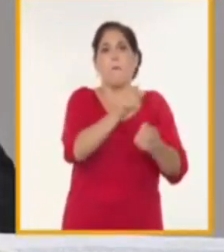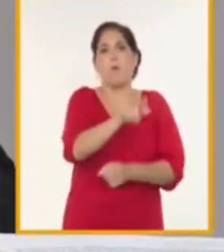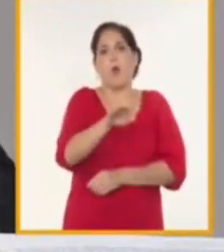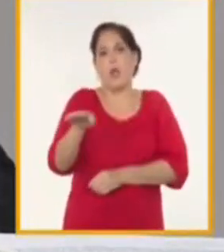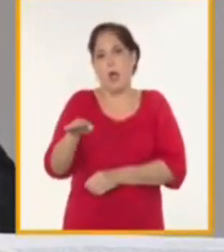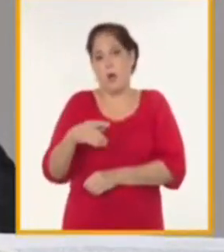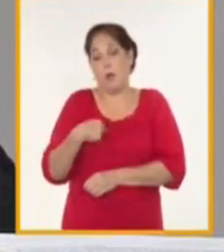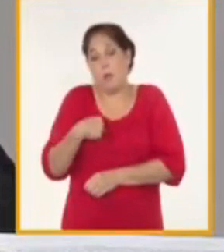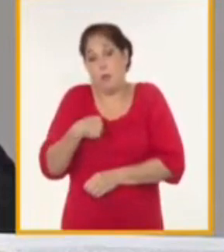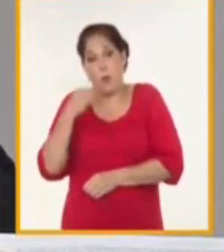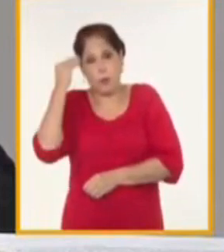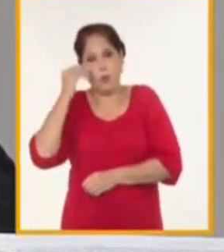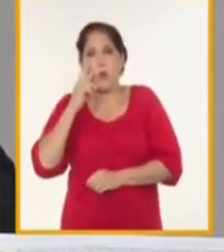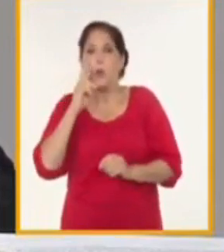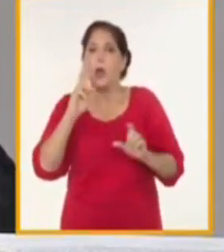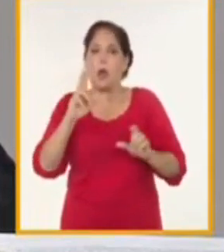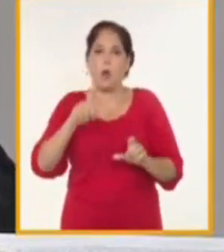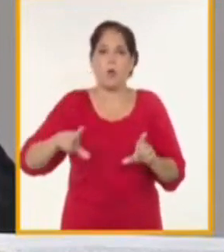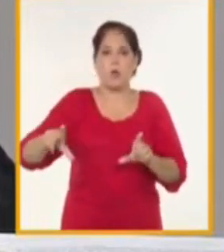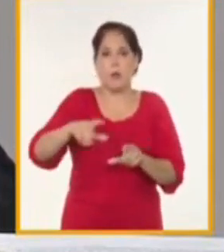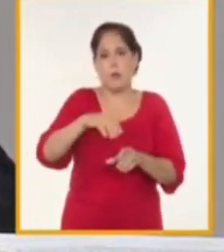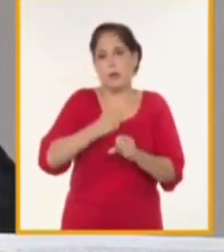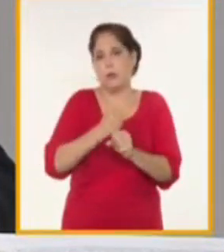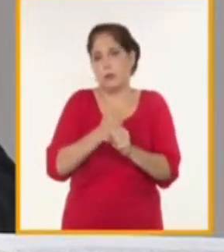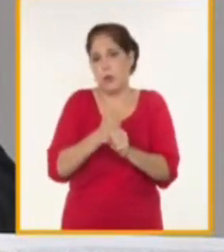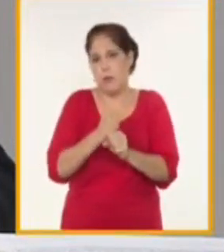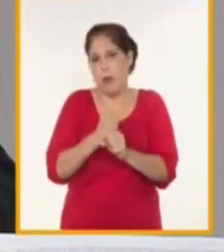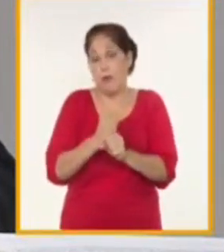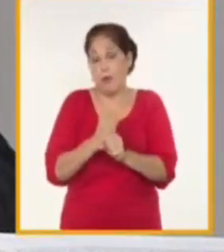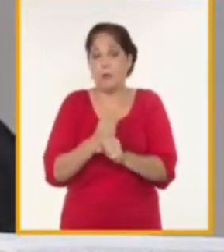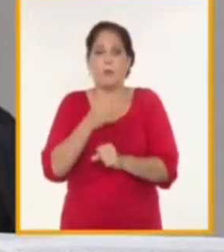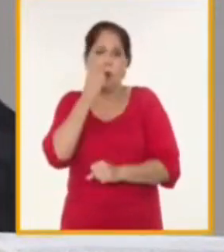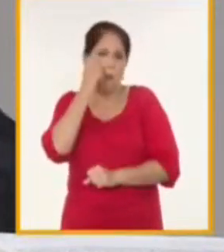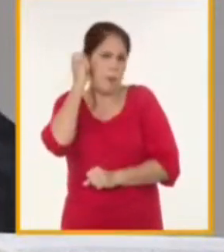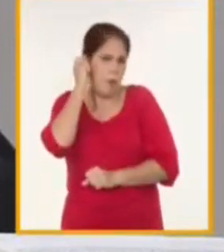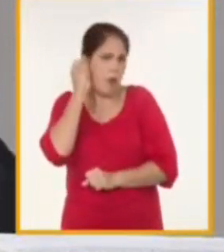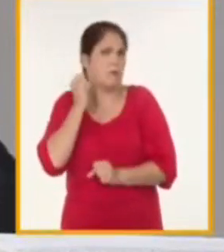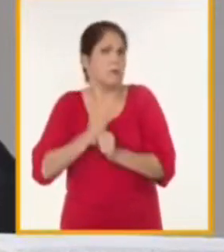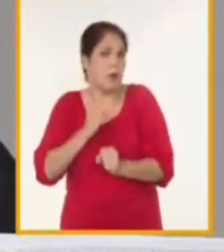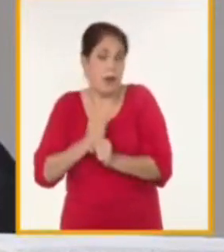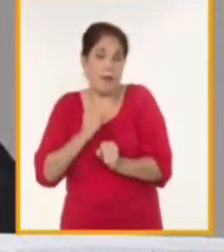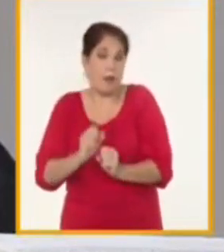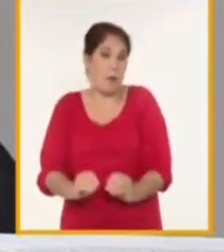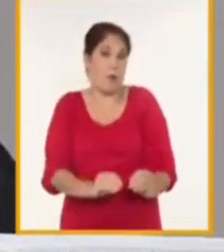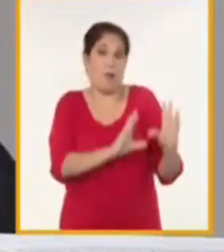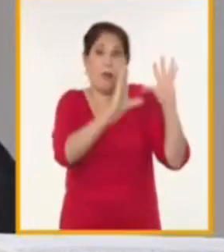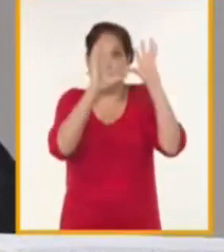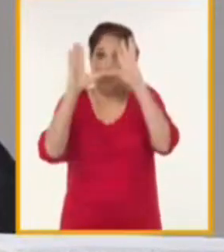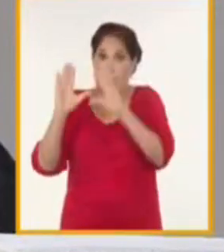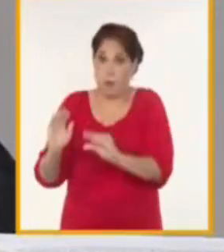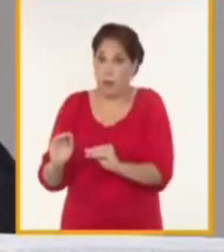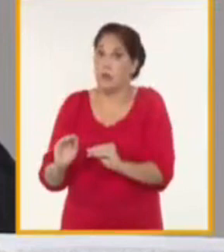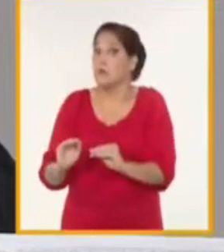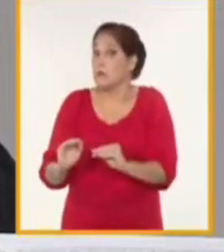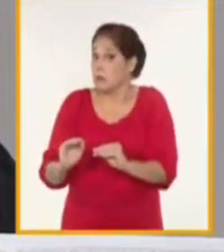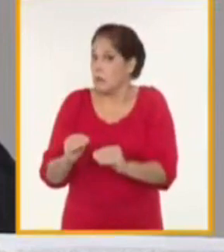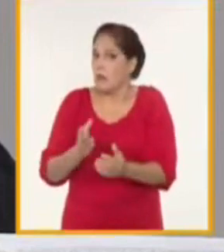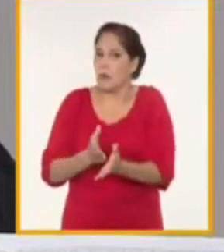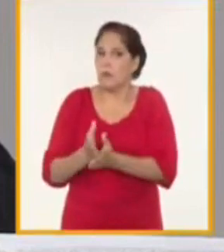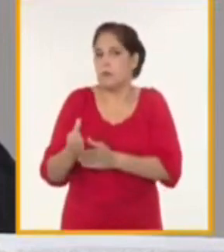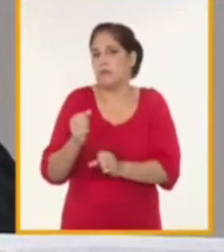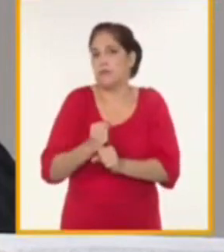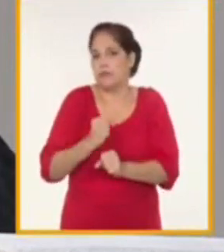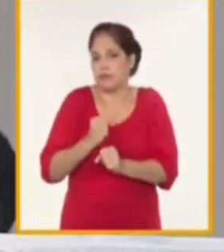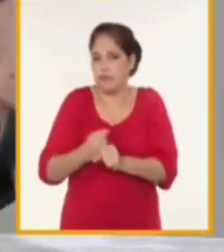merece un reconocimiento a todos esos hombres de puertos que aseguran soberanía y continuidad en